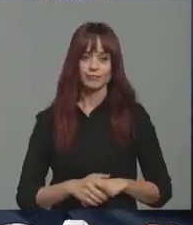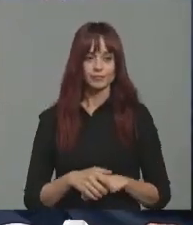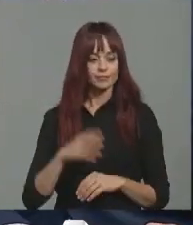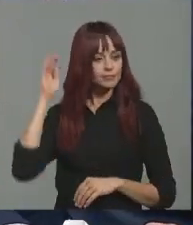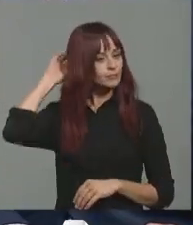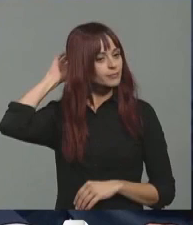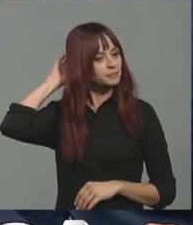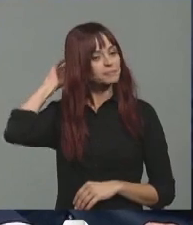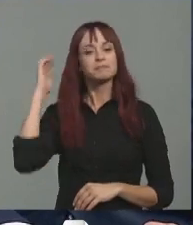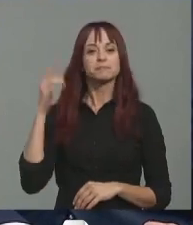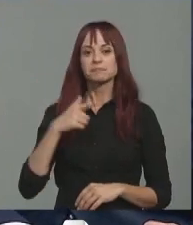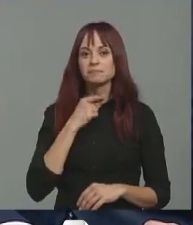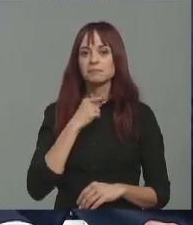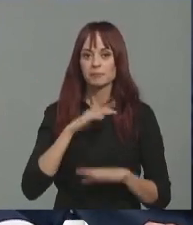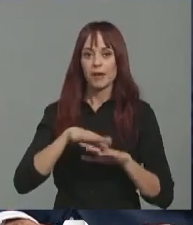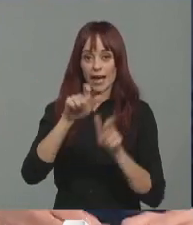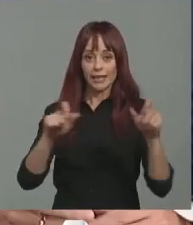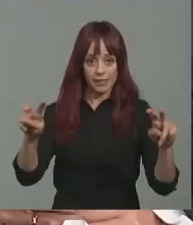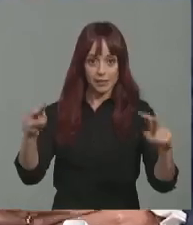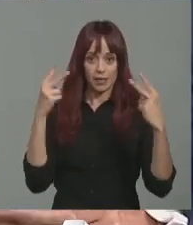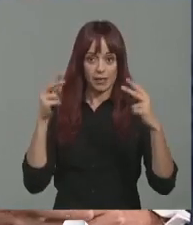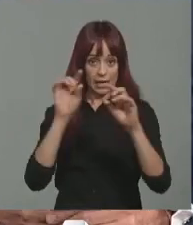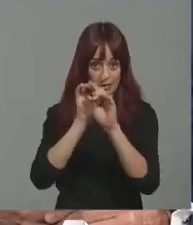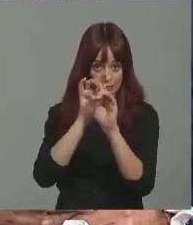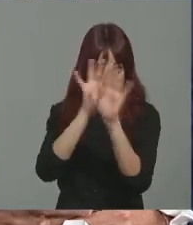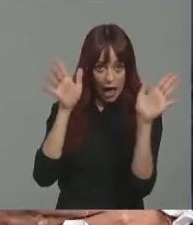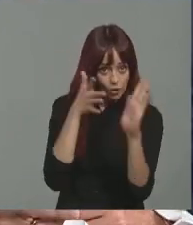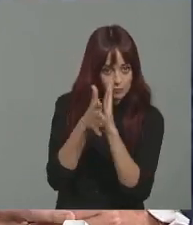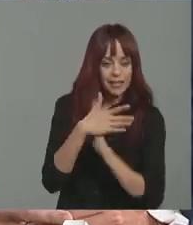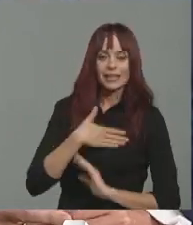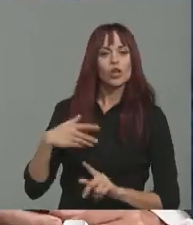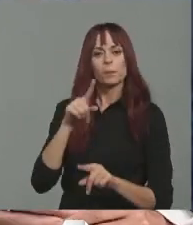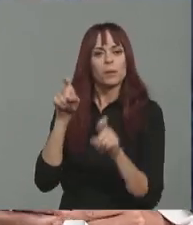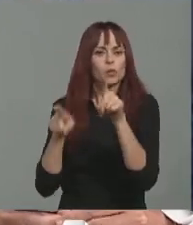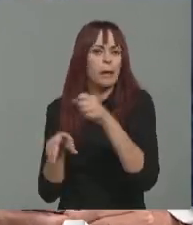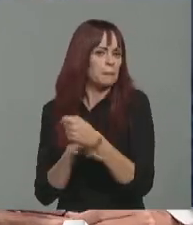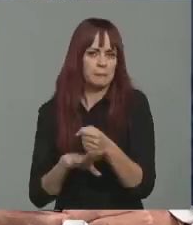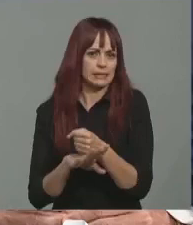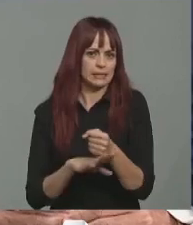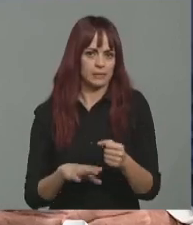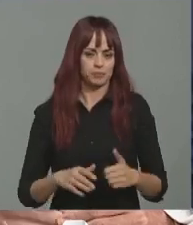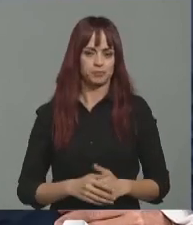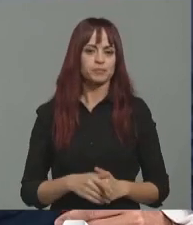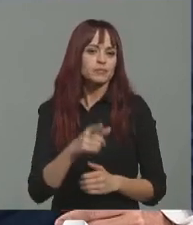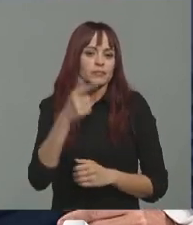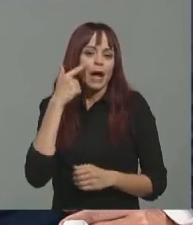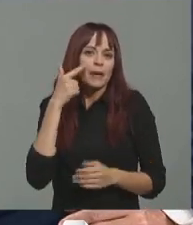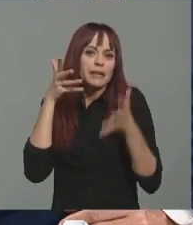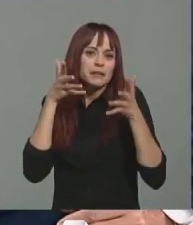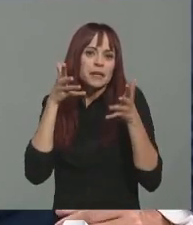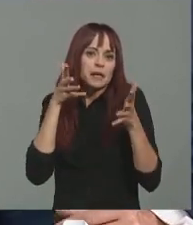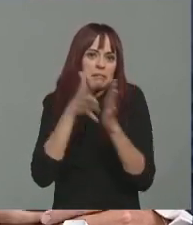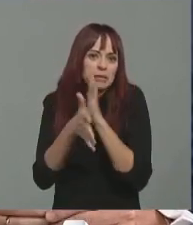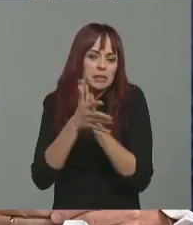que todo quedara claro para la audiencia que nos está viendo, le quiero hacer una pregunta básica y que usted tire de pedagogía para explicarlo.